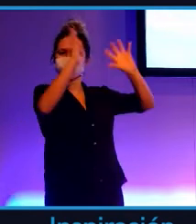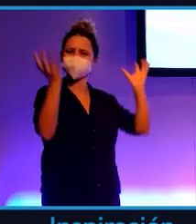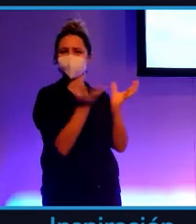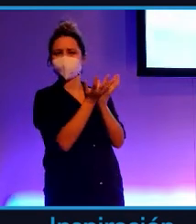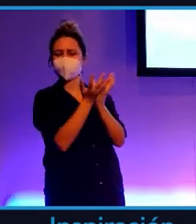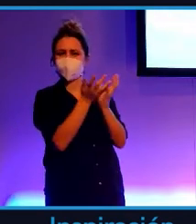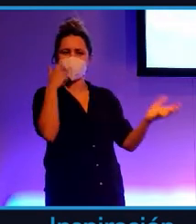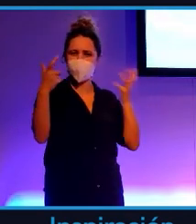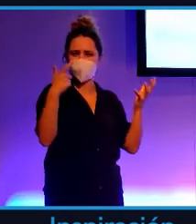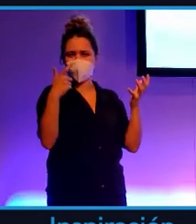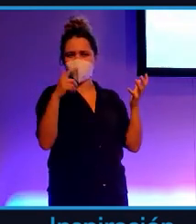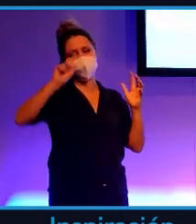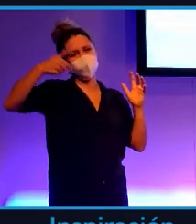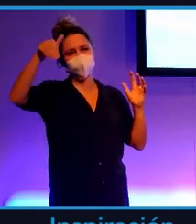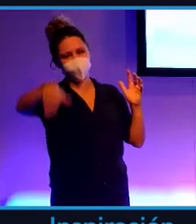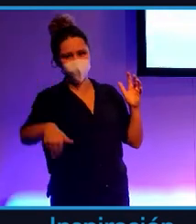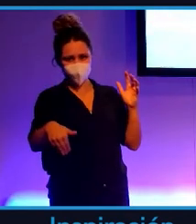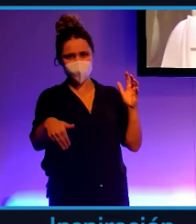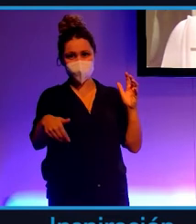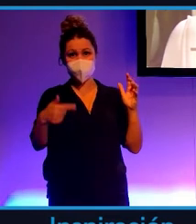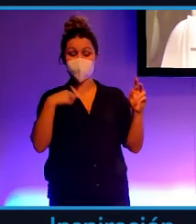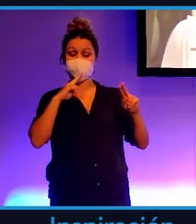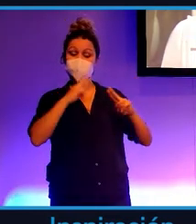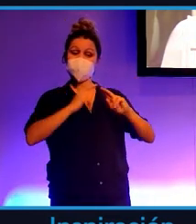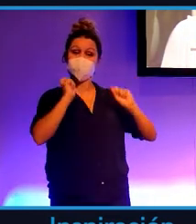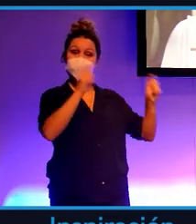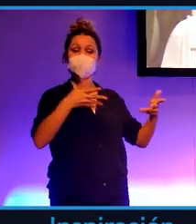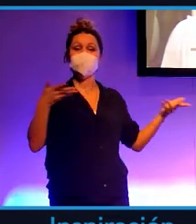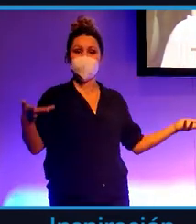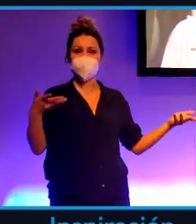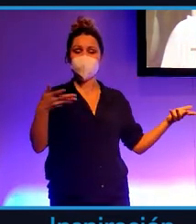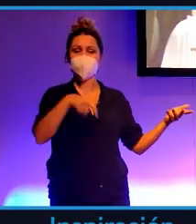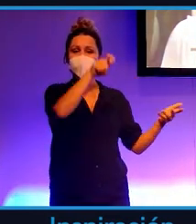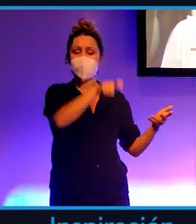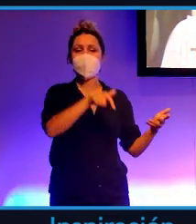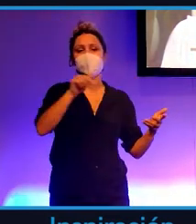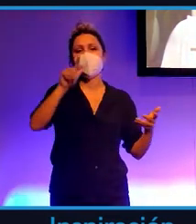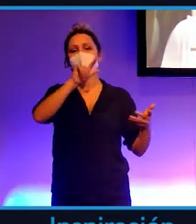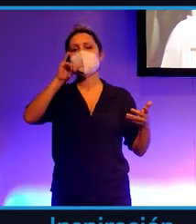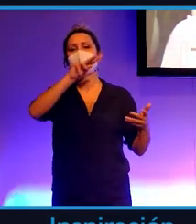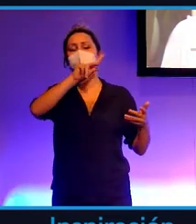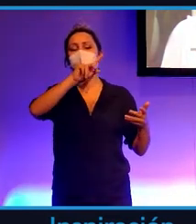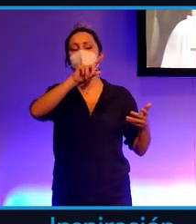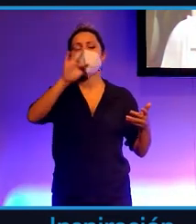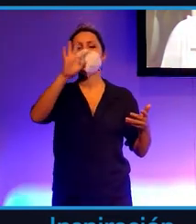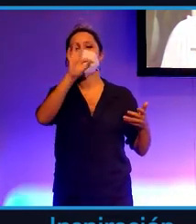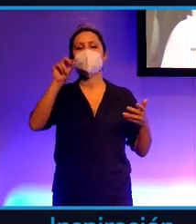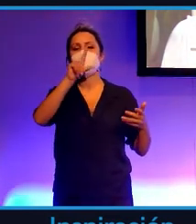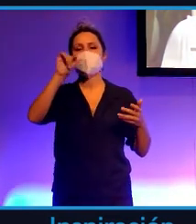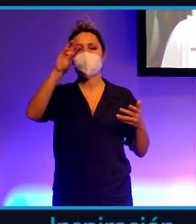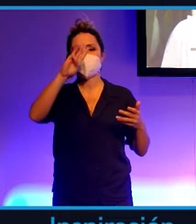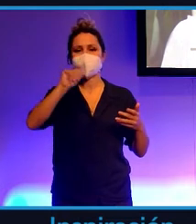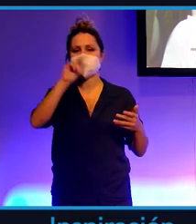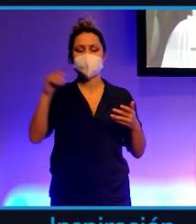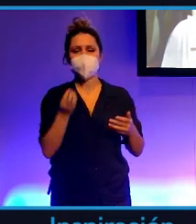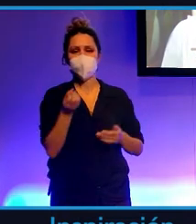Estos les llamamos, o se me ocurrió llamarles, los tulipanistas. No busquéis tulipanista en el diccionario porque me inventé esta